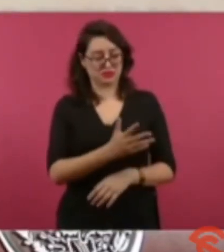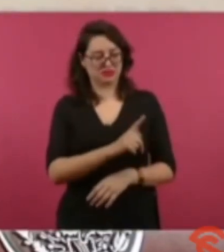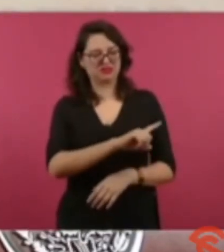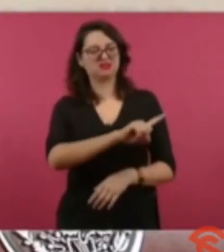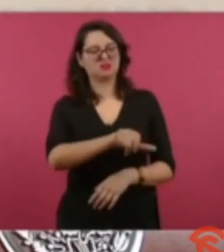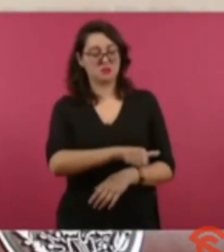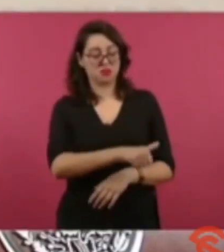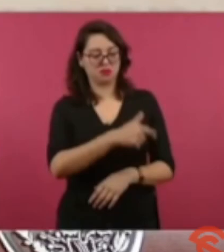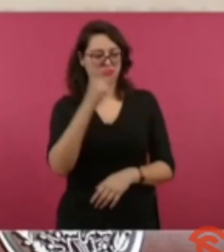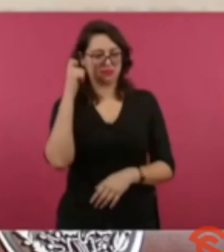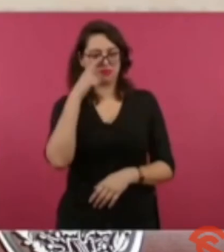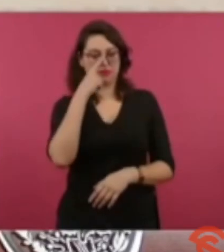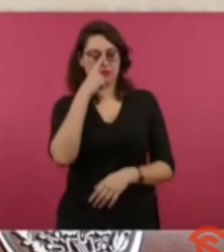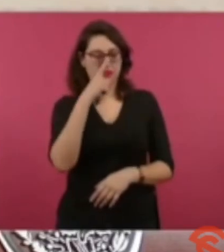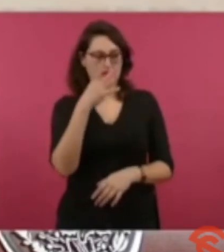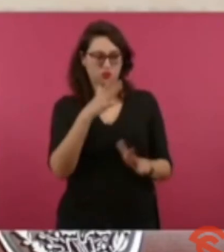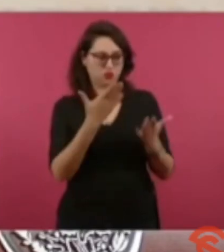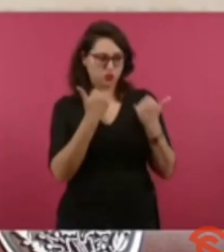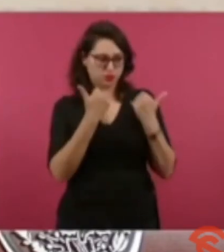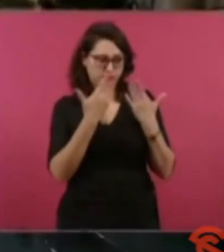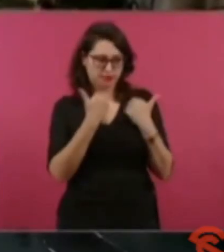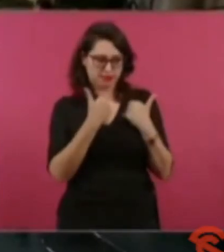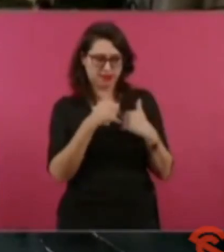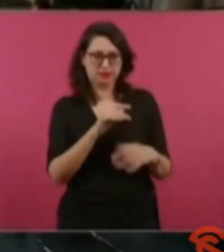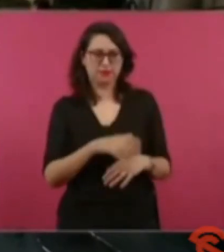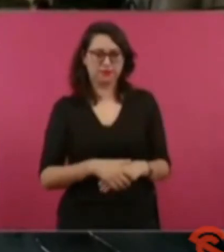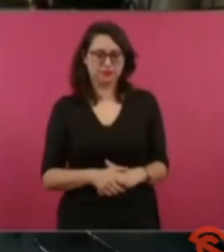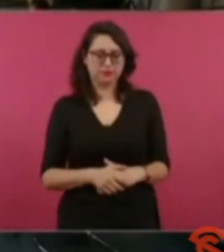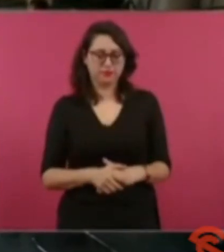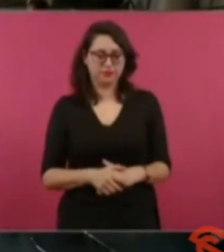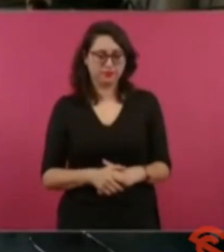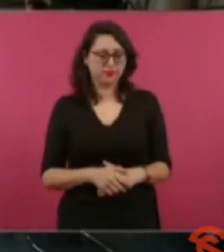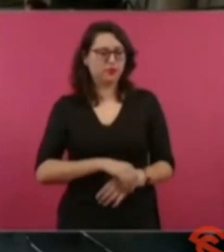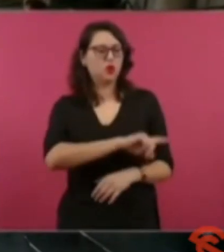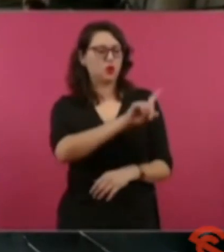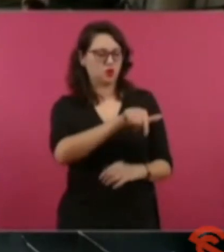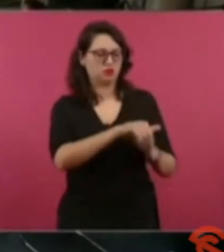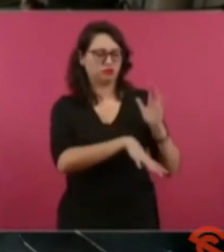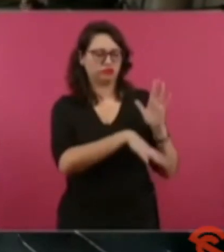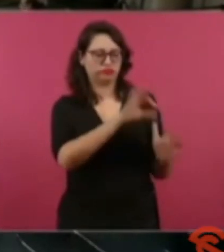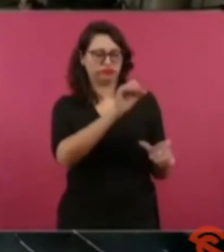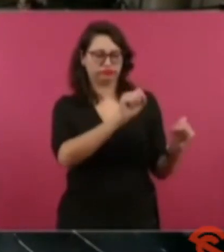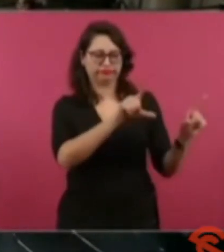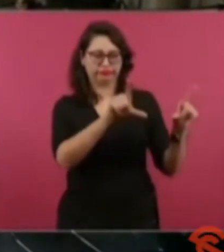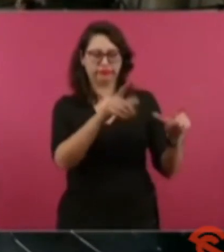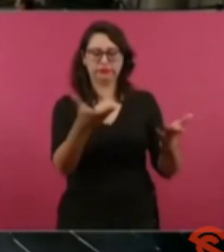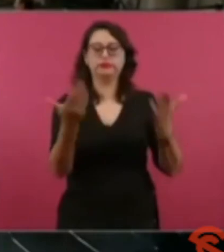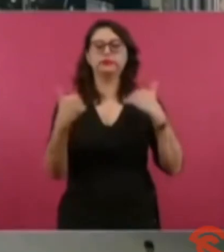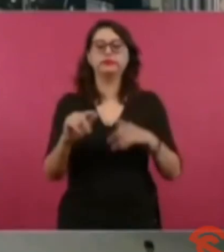Descuesta más. No está. Es que, bueno, cuando la tengan ahí. Pero vamos adelante.